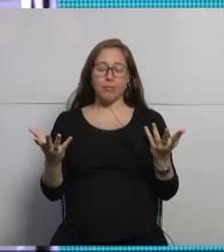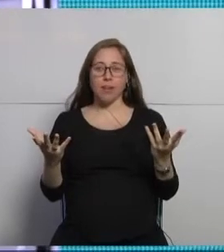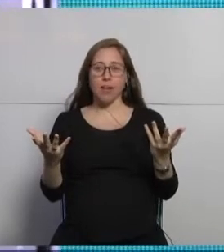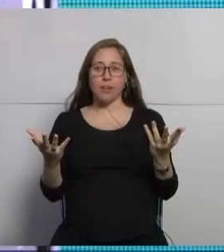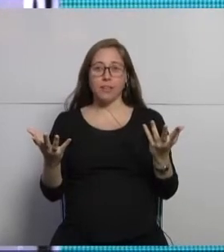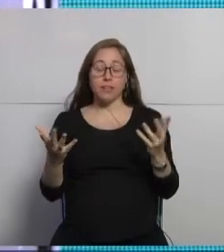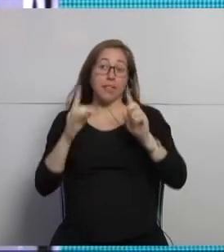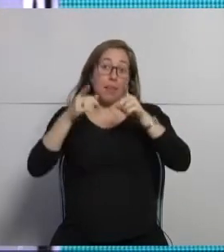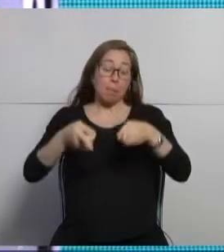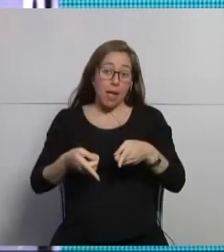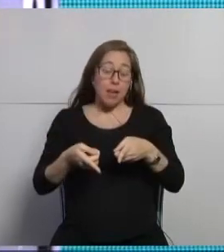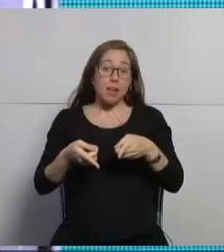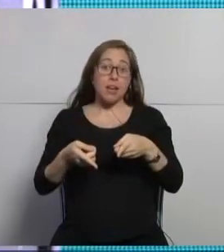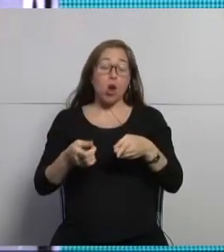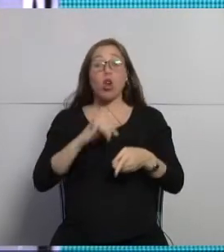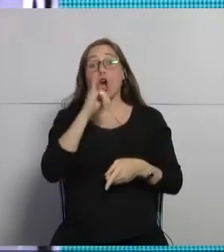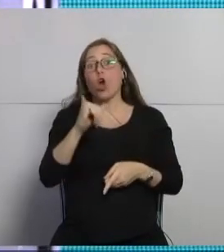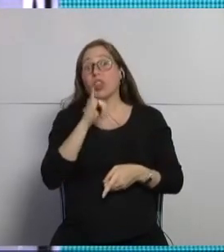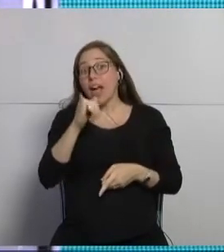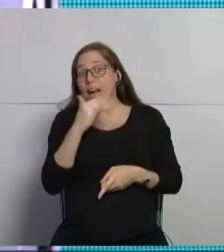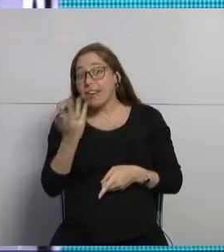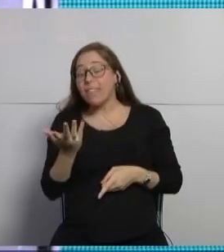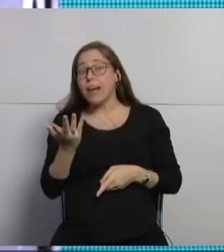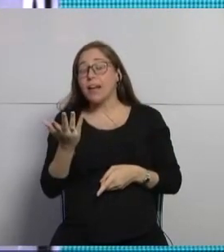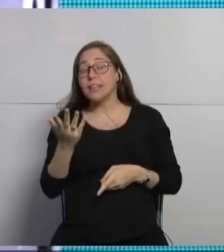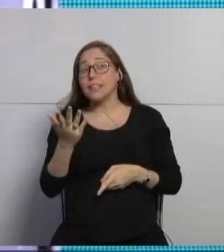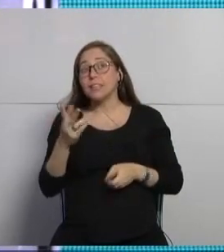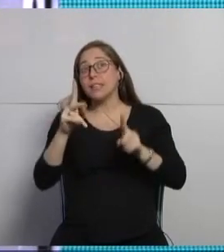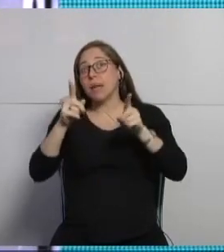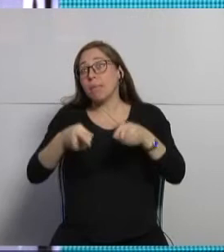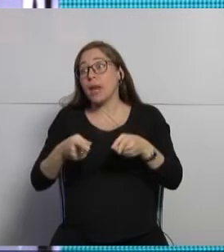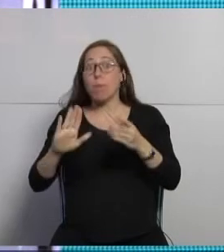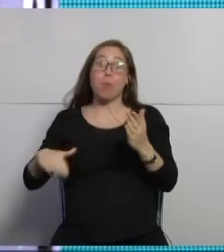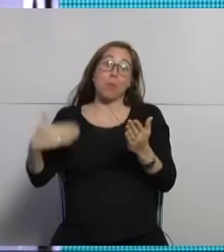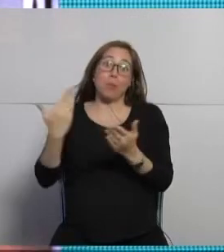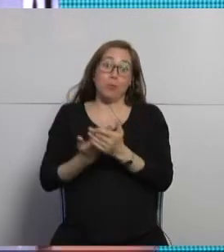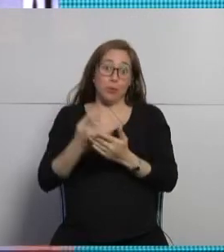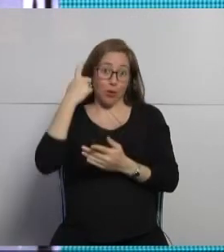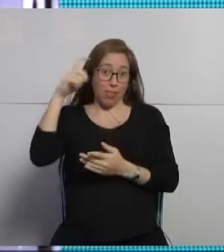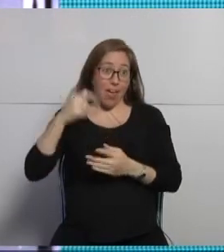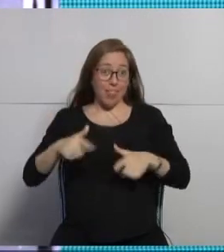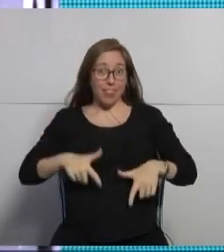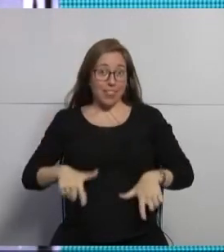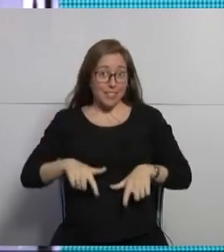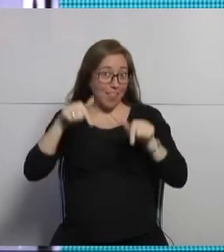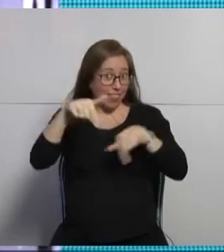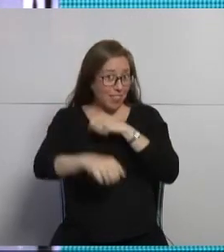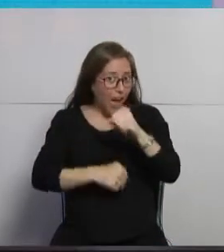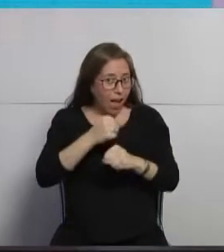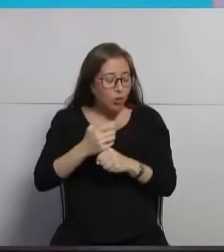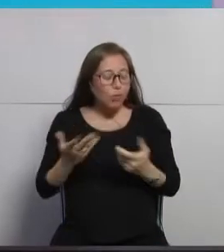en línea digamos con lo que se propuso digamos la intendencia como tema para este año